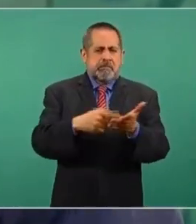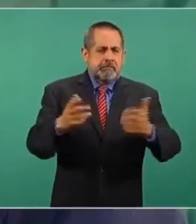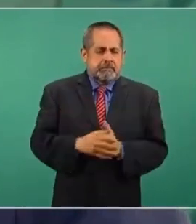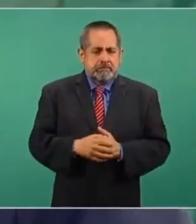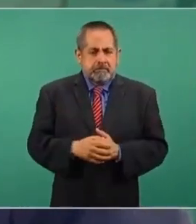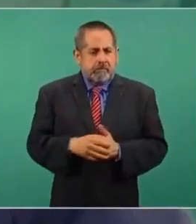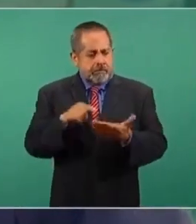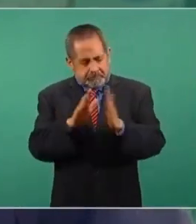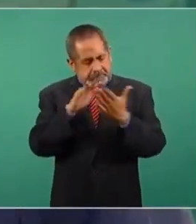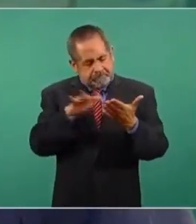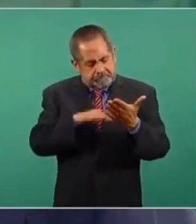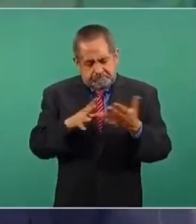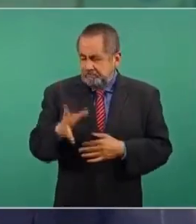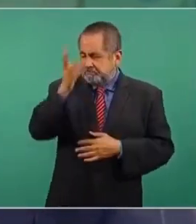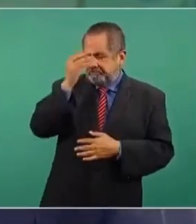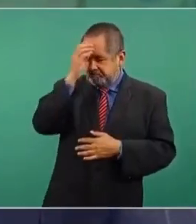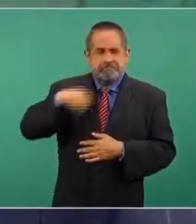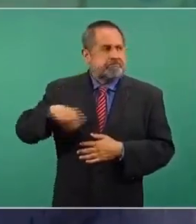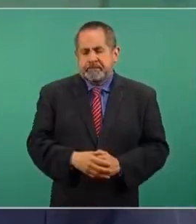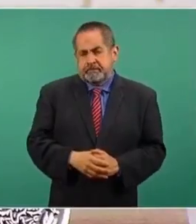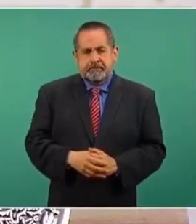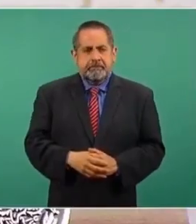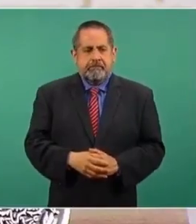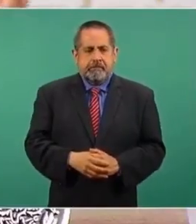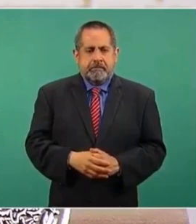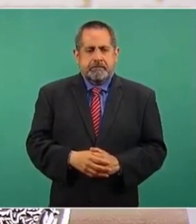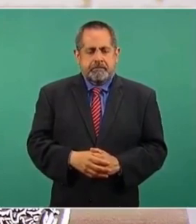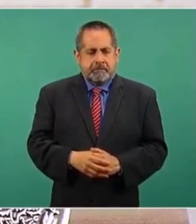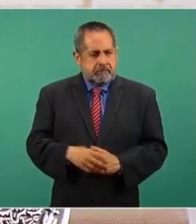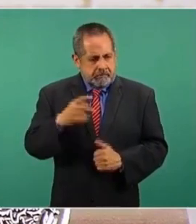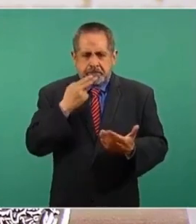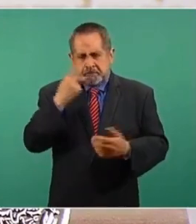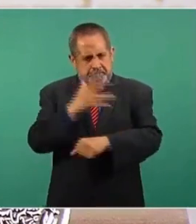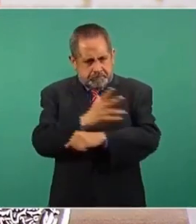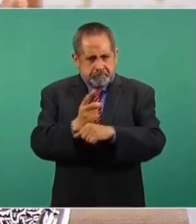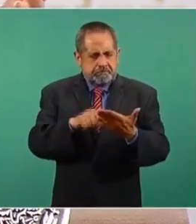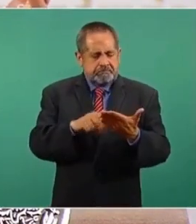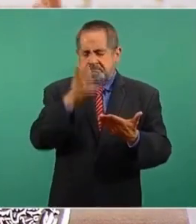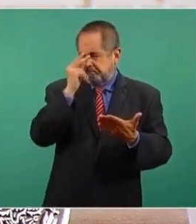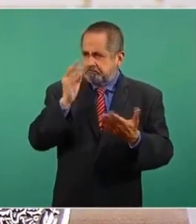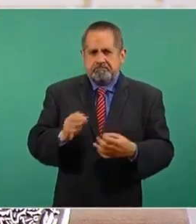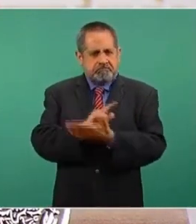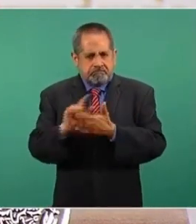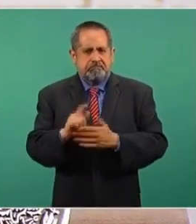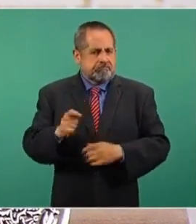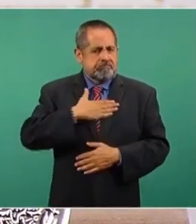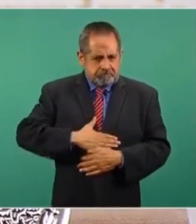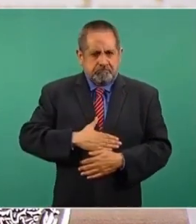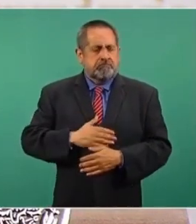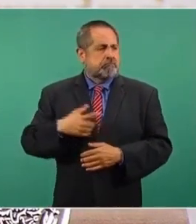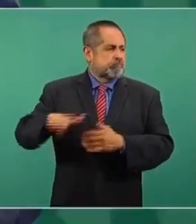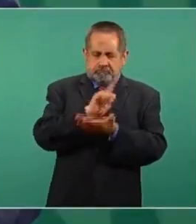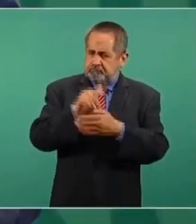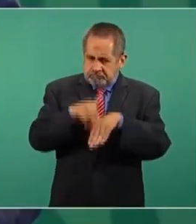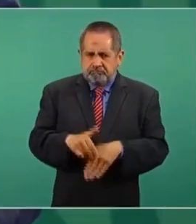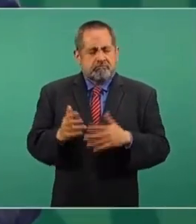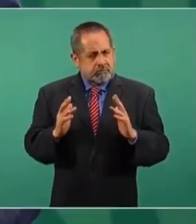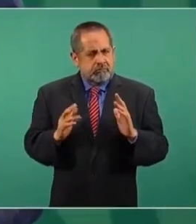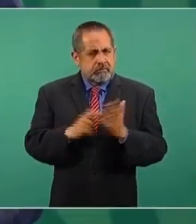Son clases de civismo, de moral, de legalidad, de justicia, de Estado de Derecho.